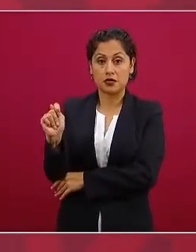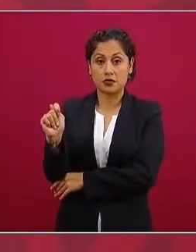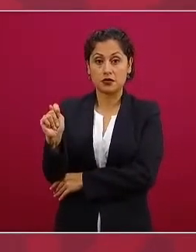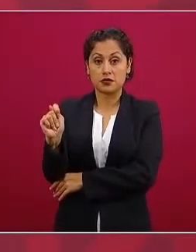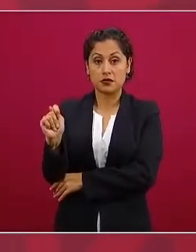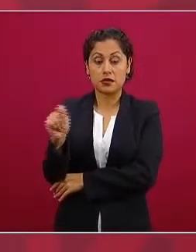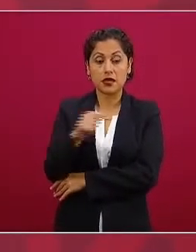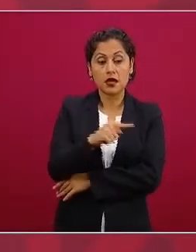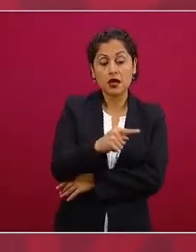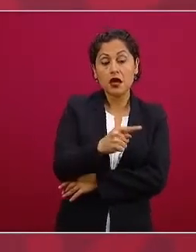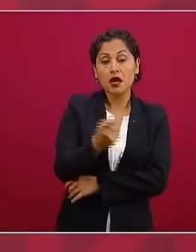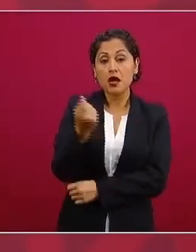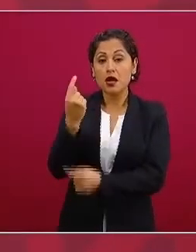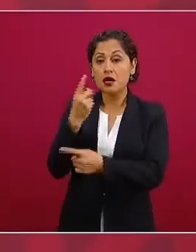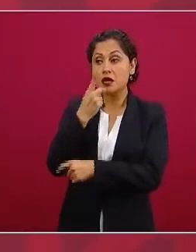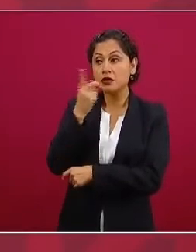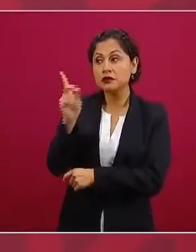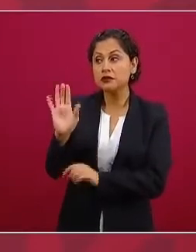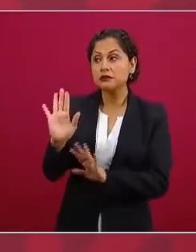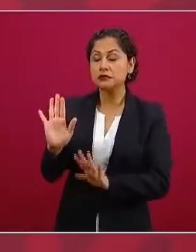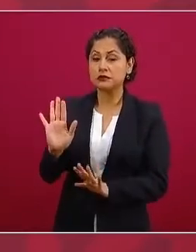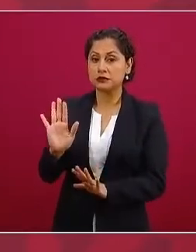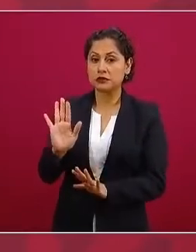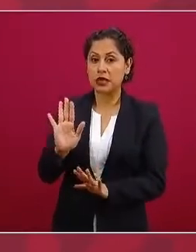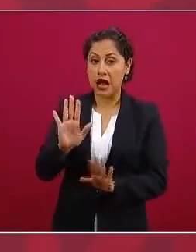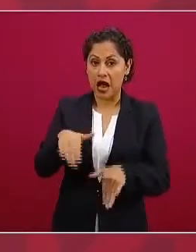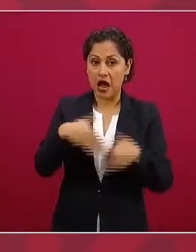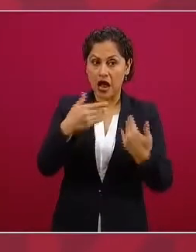dicen estamos muy fuertes